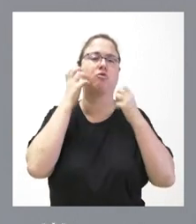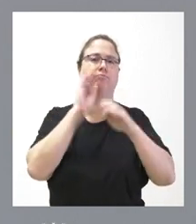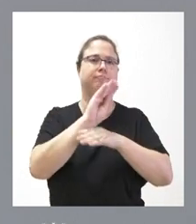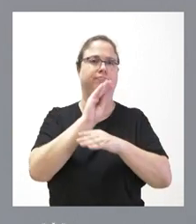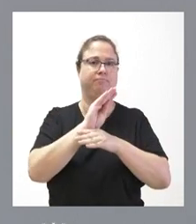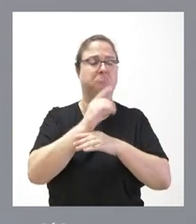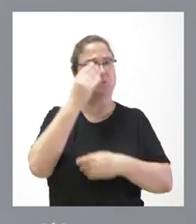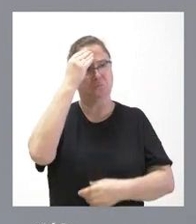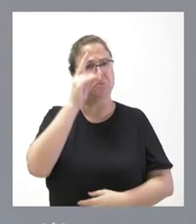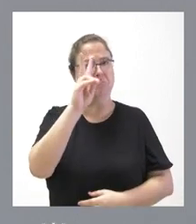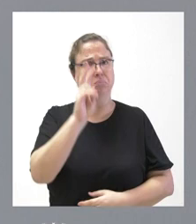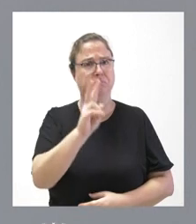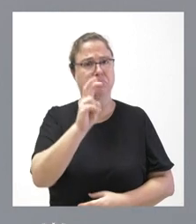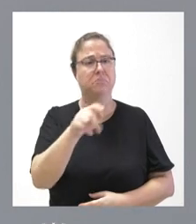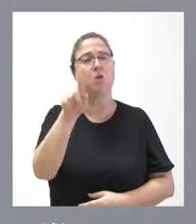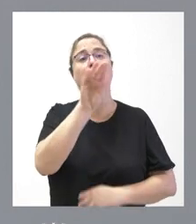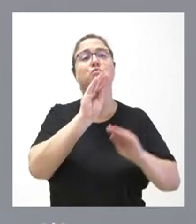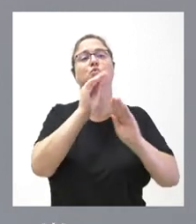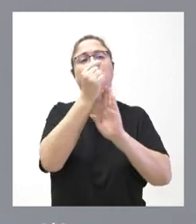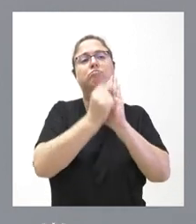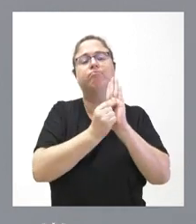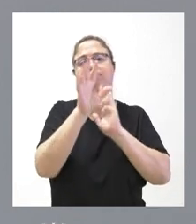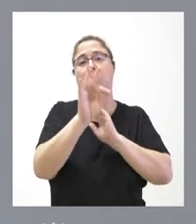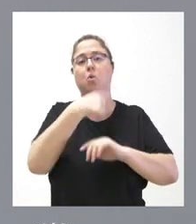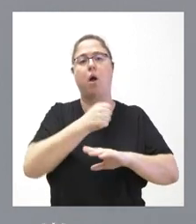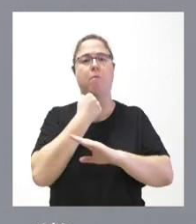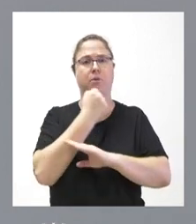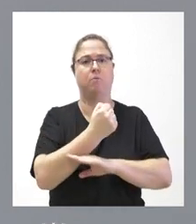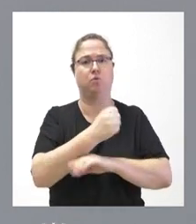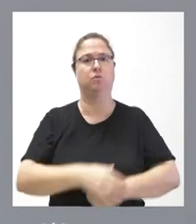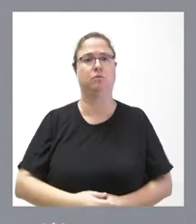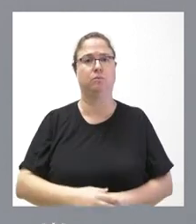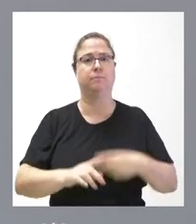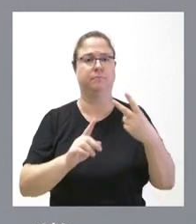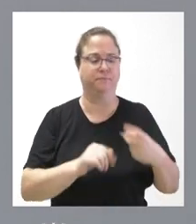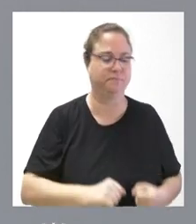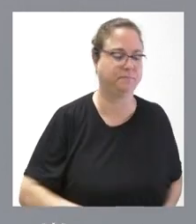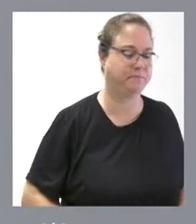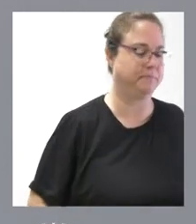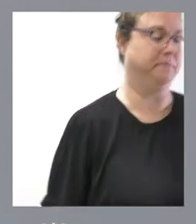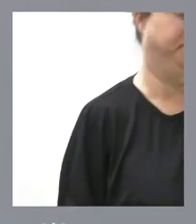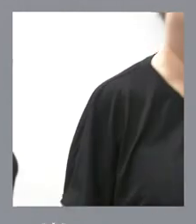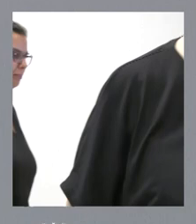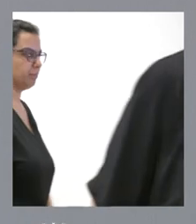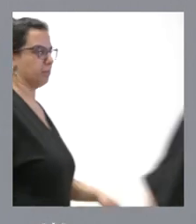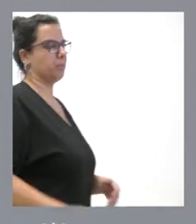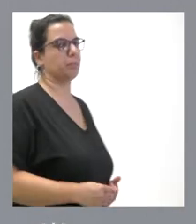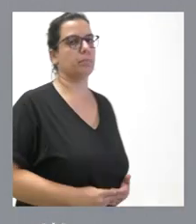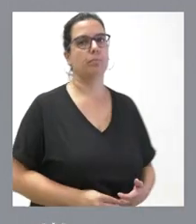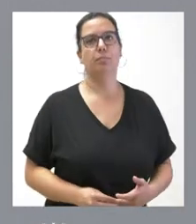útil en los términos en los que ellos han decidido y que nosotros apoyamos. En segundo lugar, me plantea por la